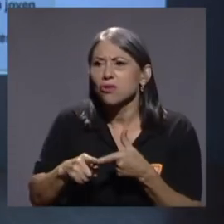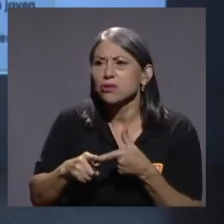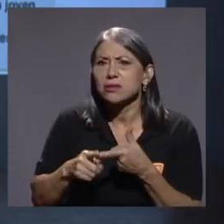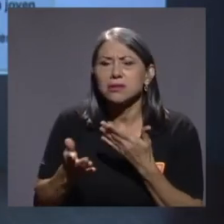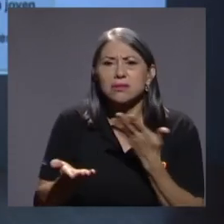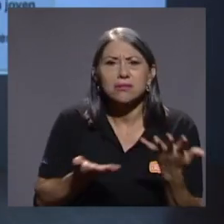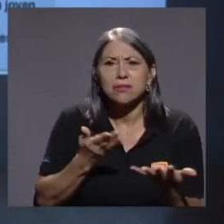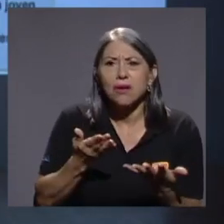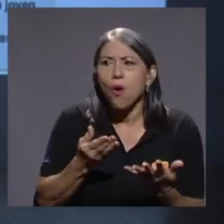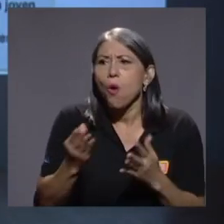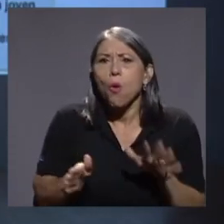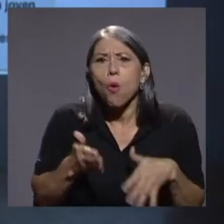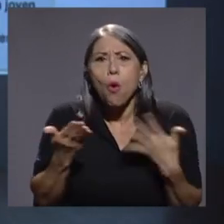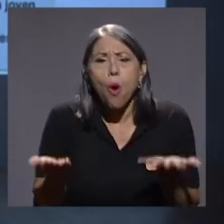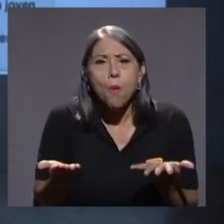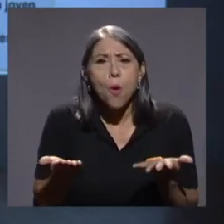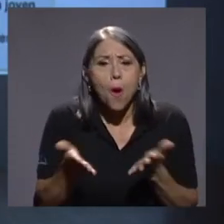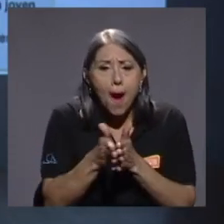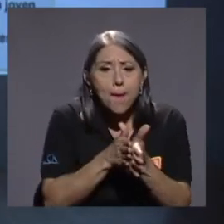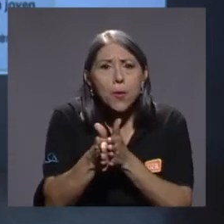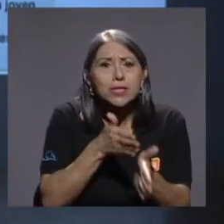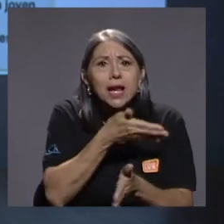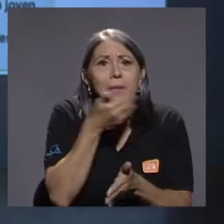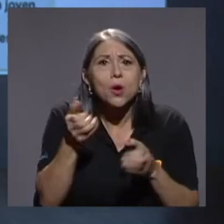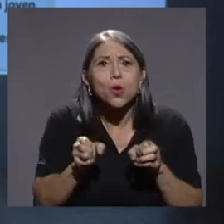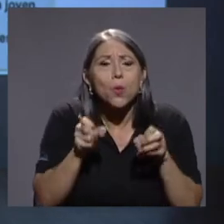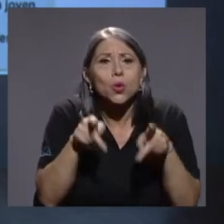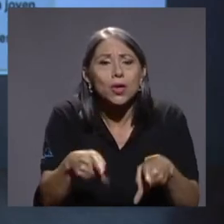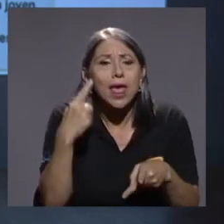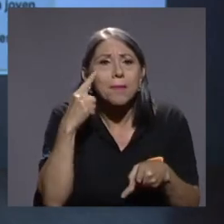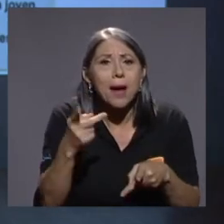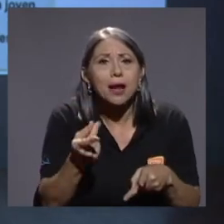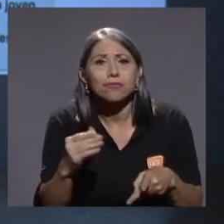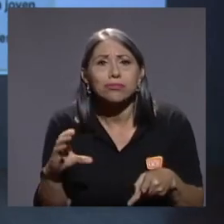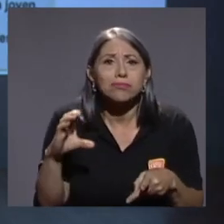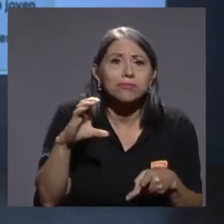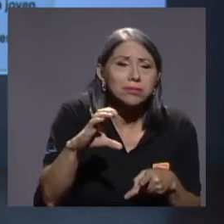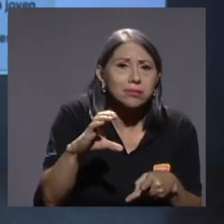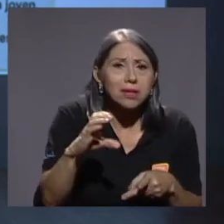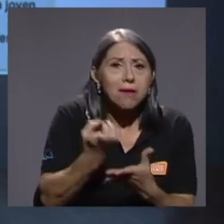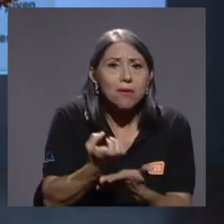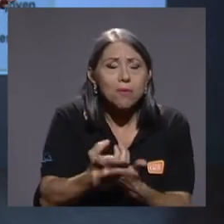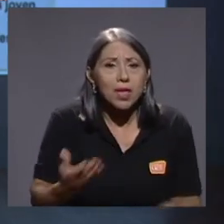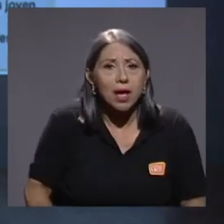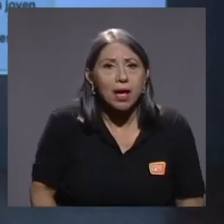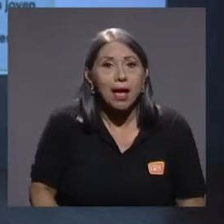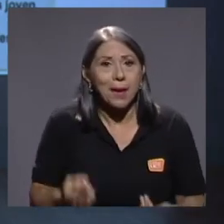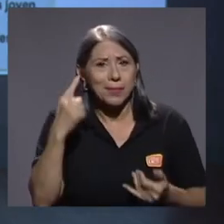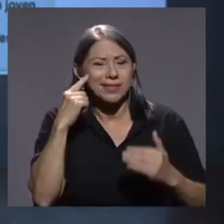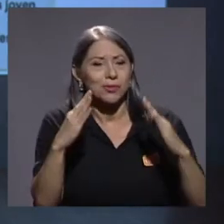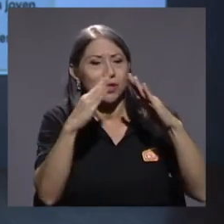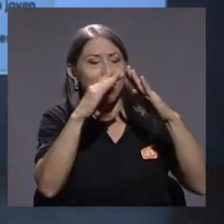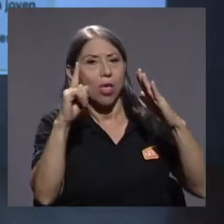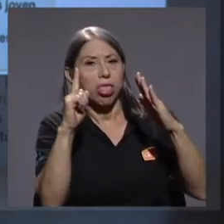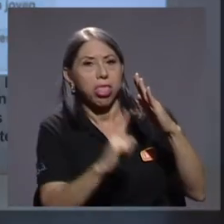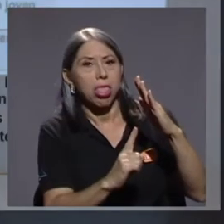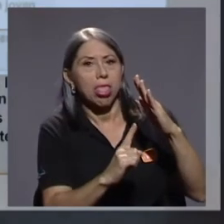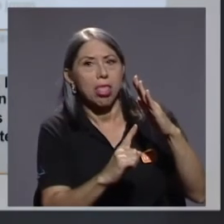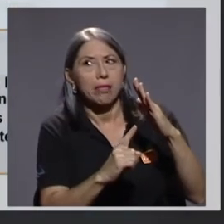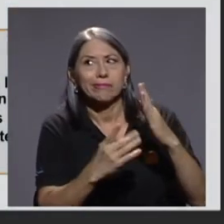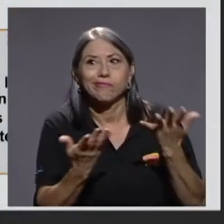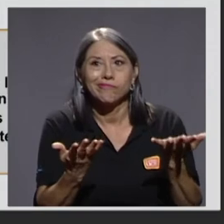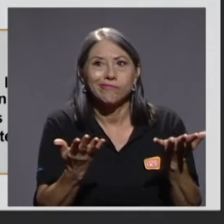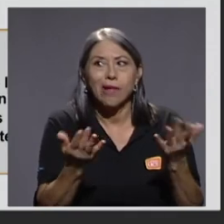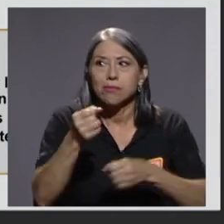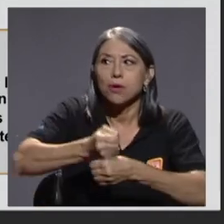aquí, ¿dónde está? Pensemos en el confinamiento. ¿Qué nos ha provocado el confinamiento? Una reducción de la producción, una